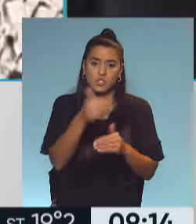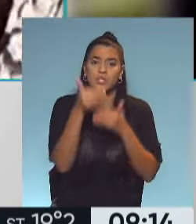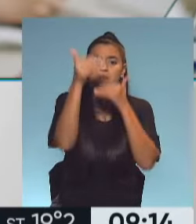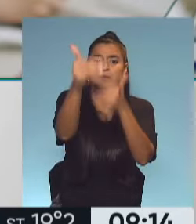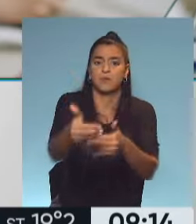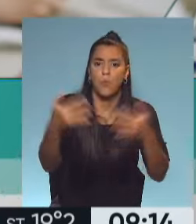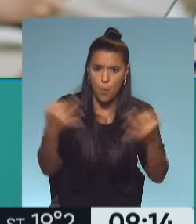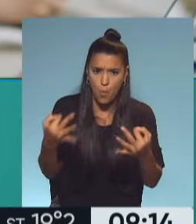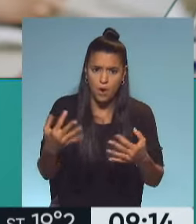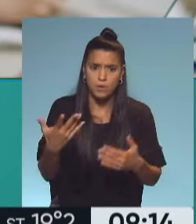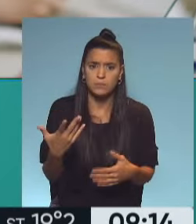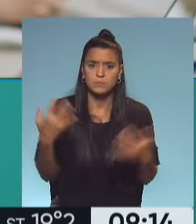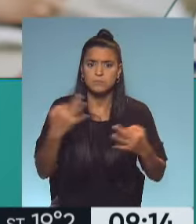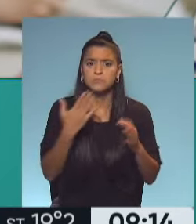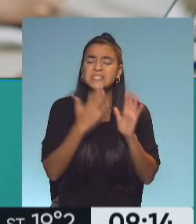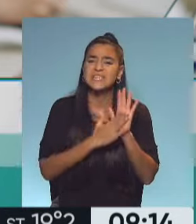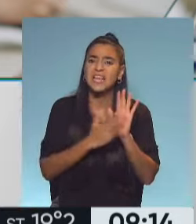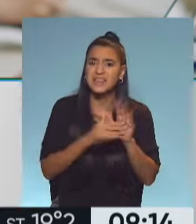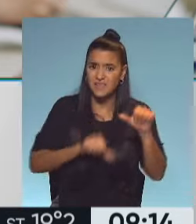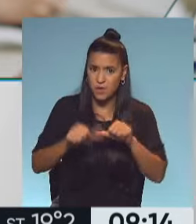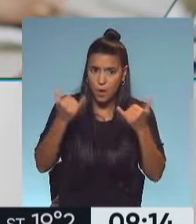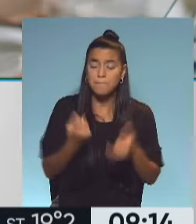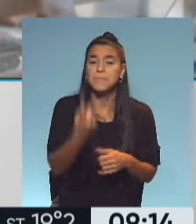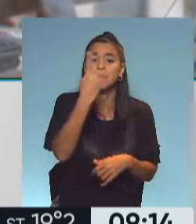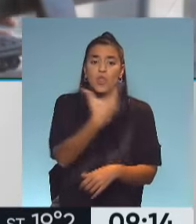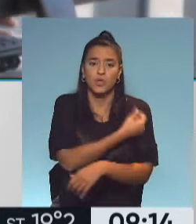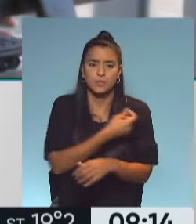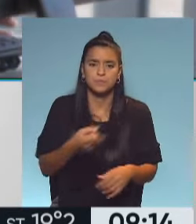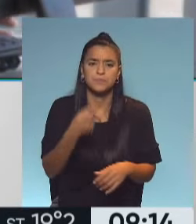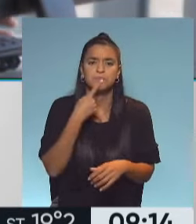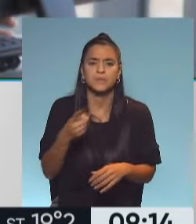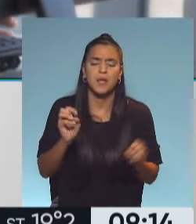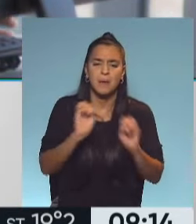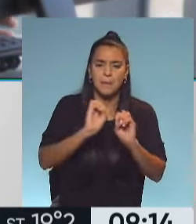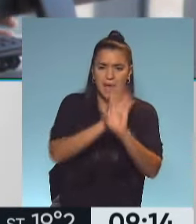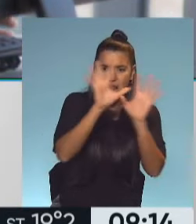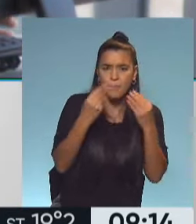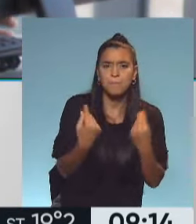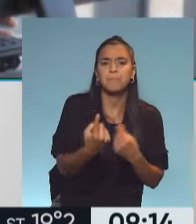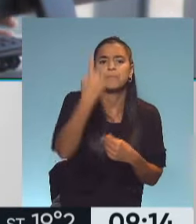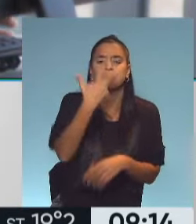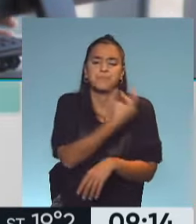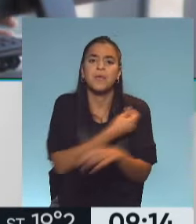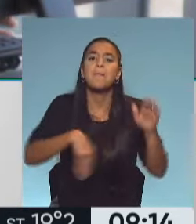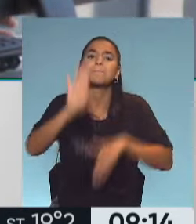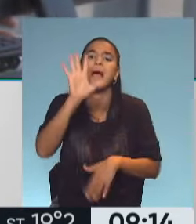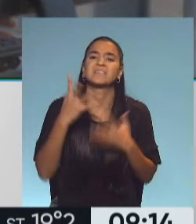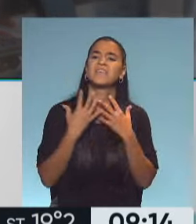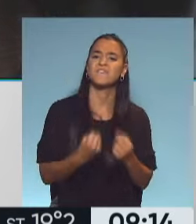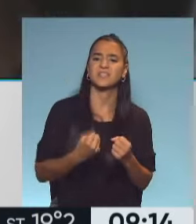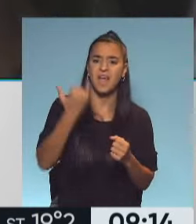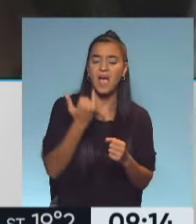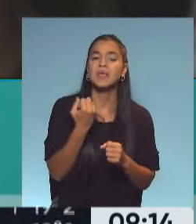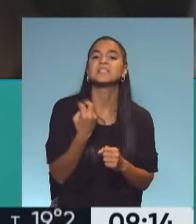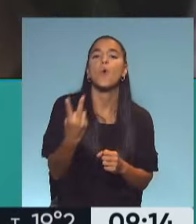científico, que tiene sustento científico. Porque la primera dosis, esto lo pongo de a prazo, lo hago en paréntesis, es la que más inmunidad te genera, después la